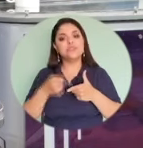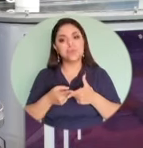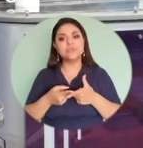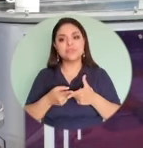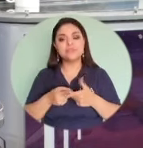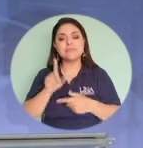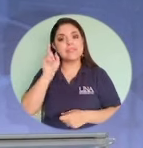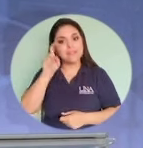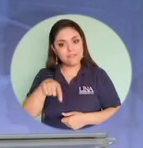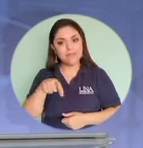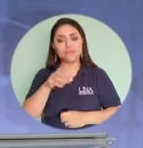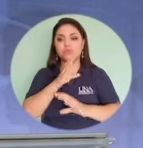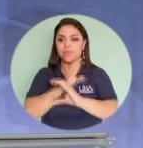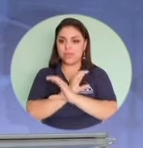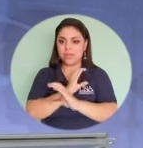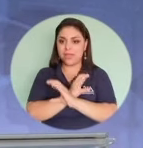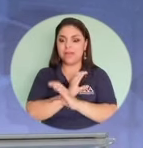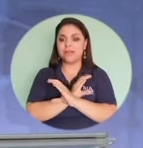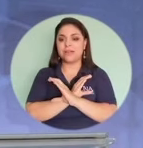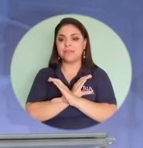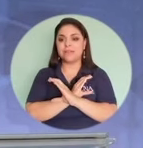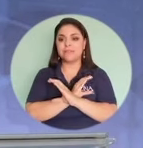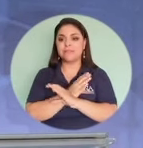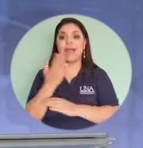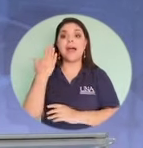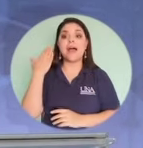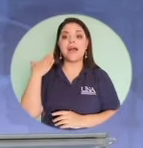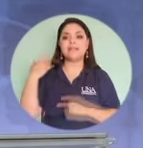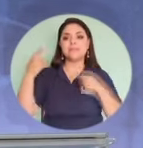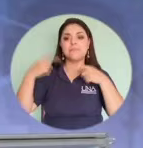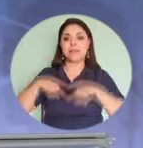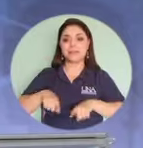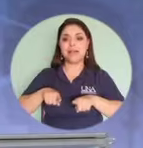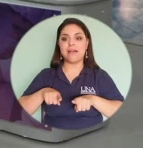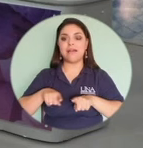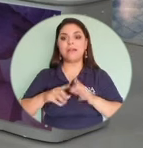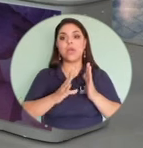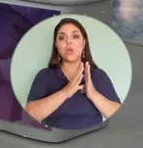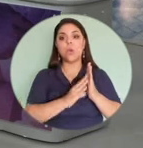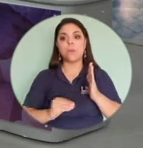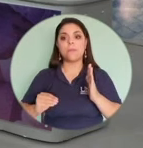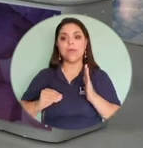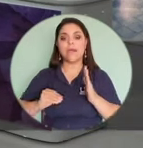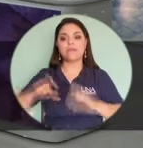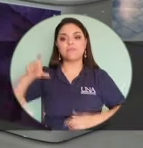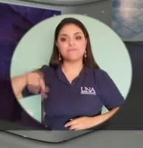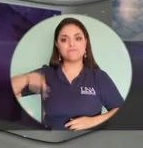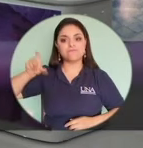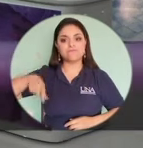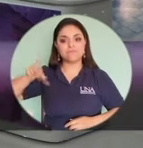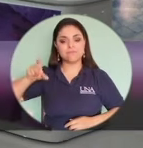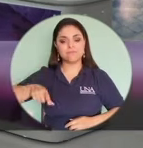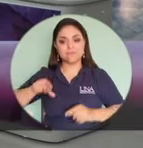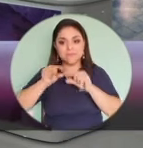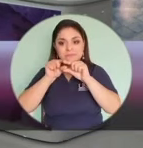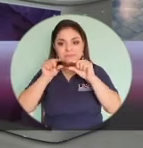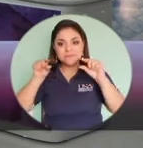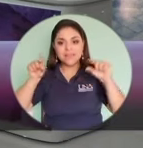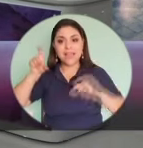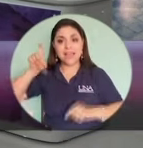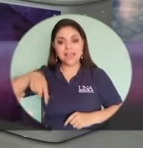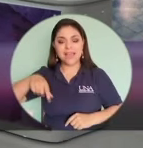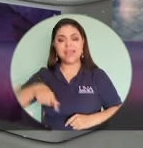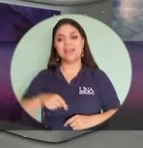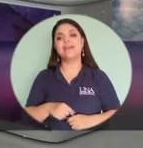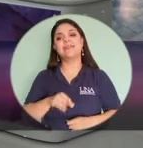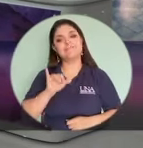debemos cuidarnos, en algún momento se estuvo dando el clonaje de las bandas magnéticas, de las tarjetas, ahí